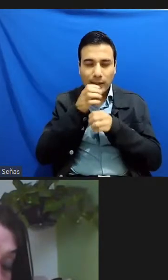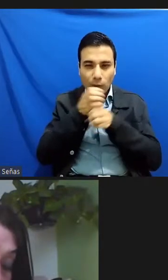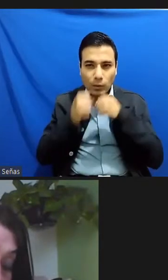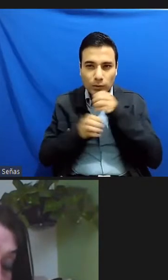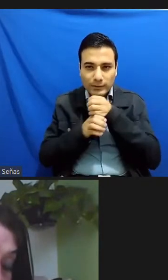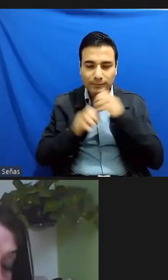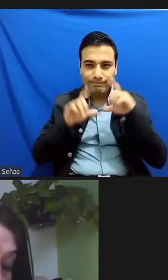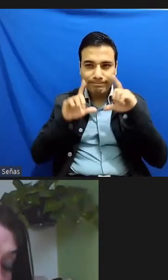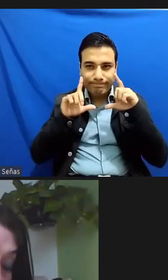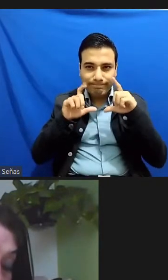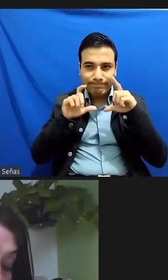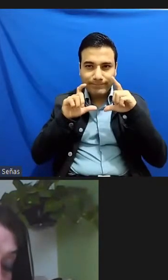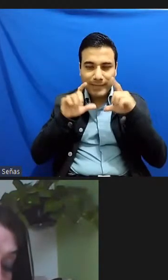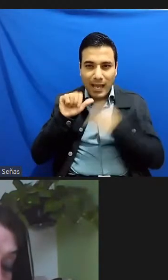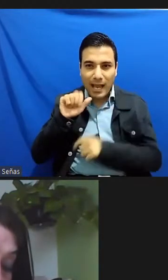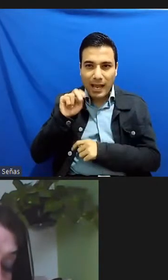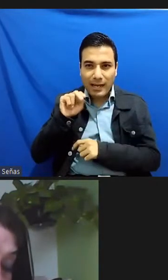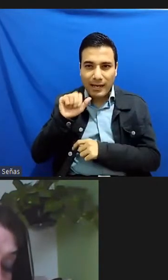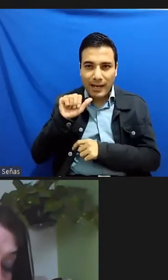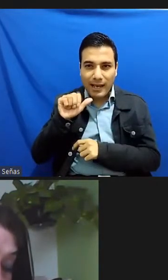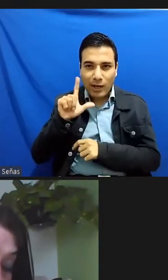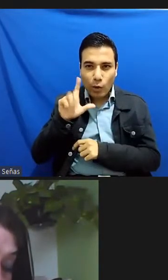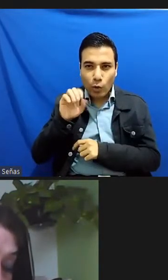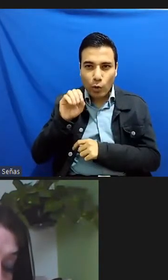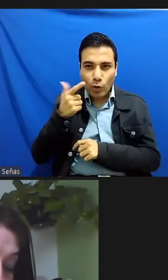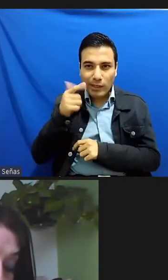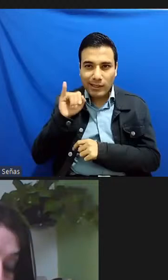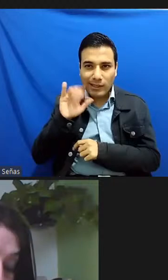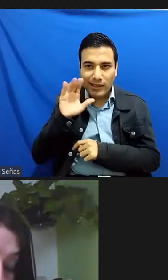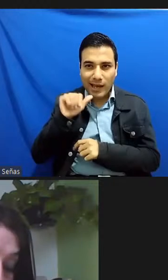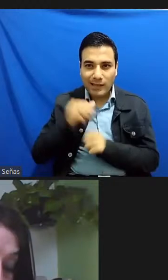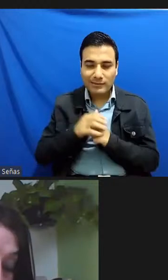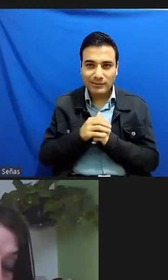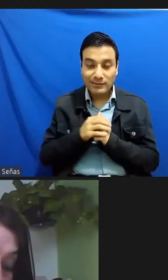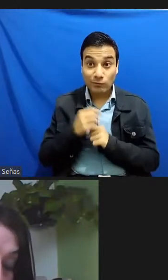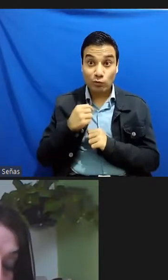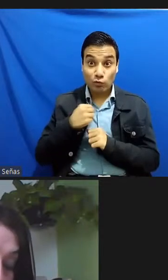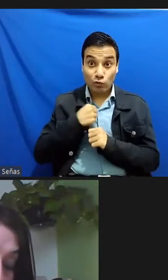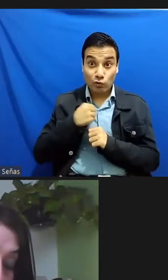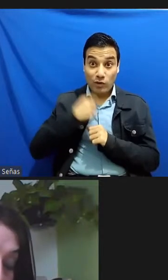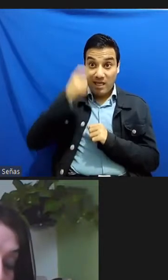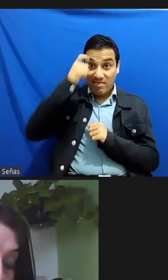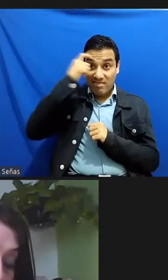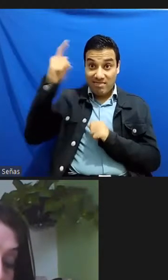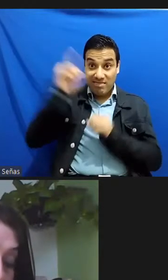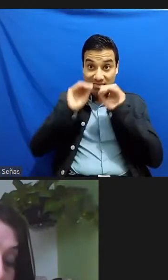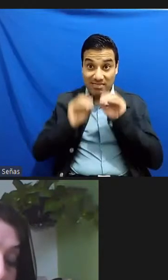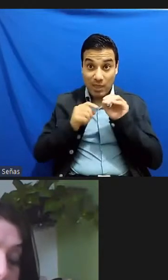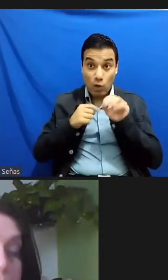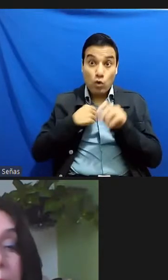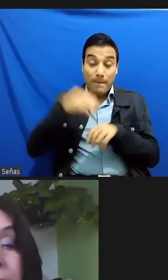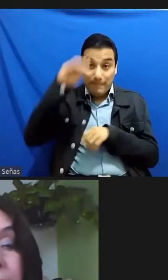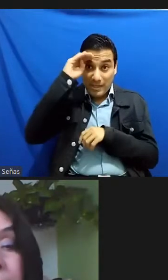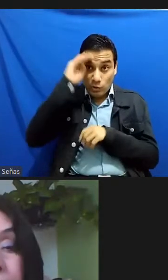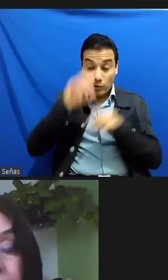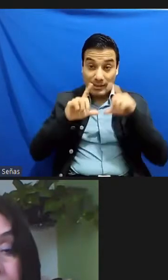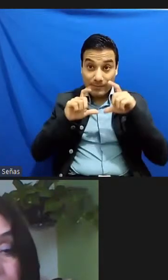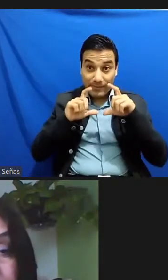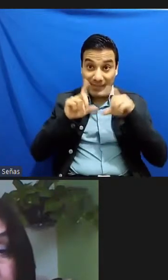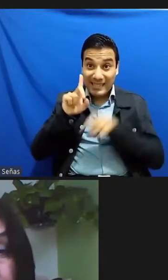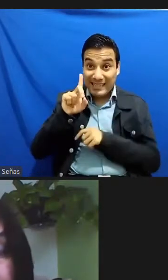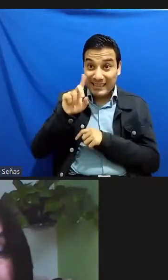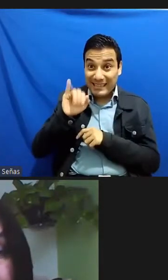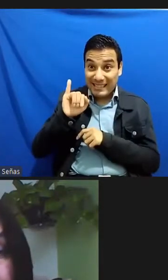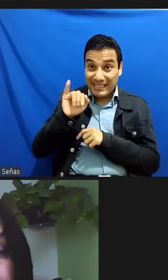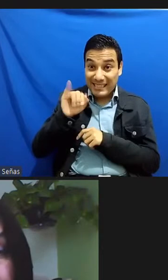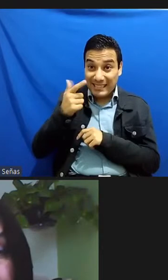fotografía analógica que a mí yo como creador pienso que la fotografía digital debería llamarse de otra manera